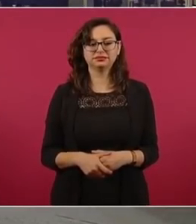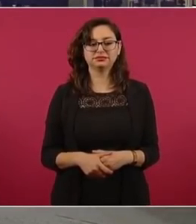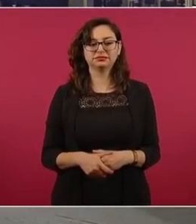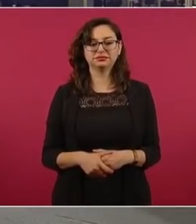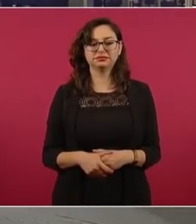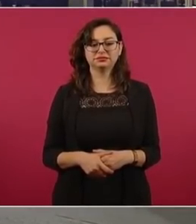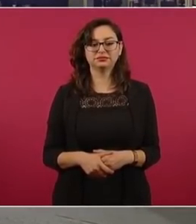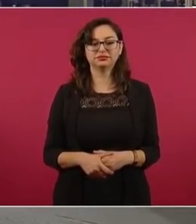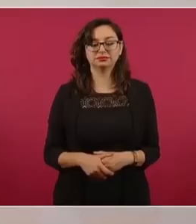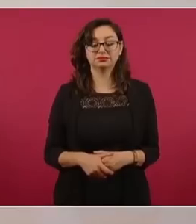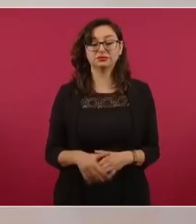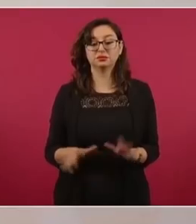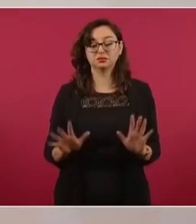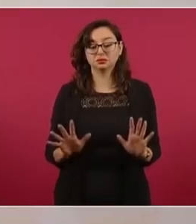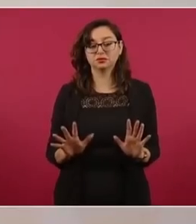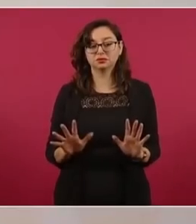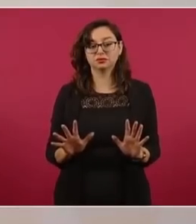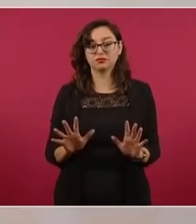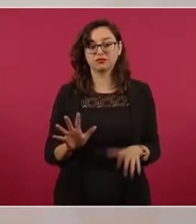por eso